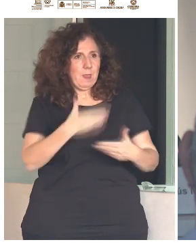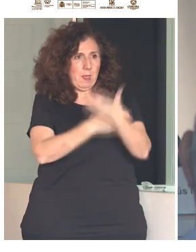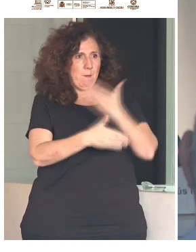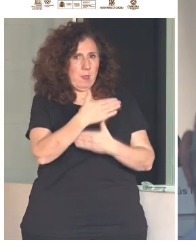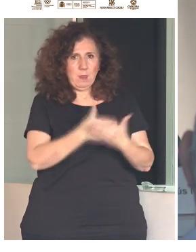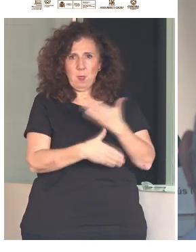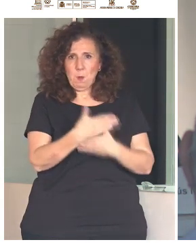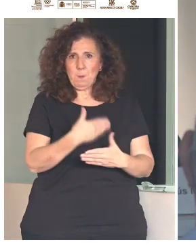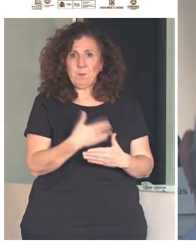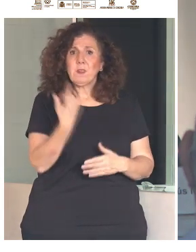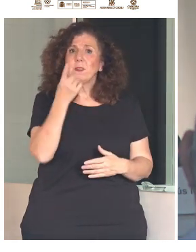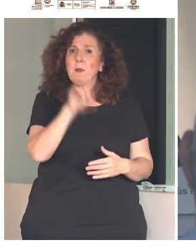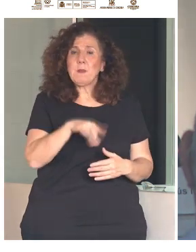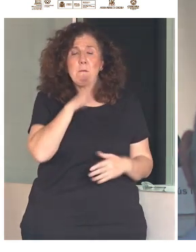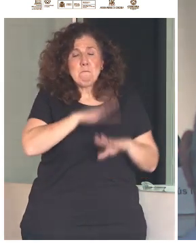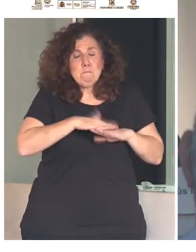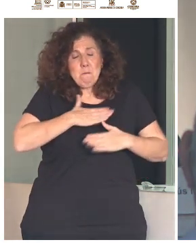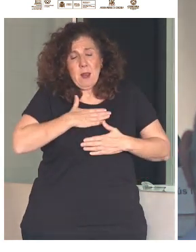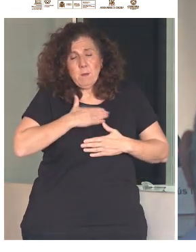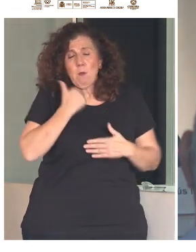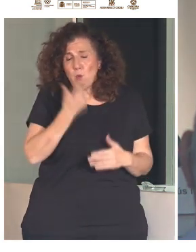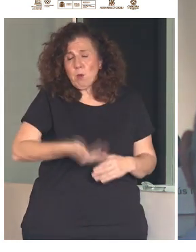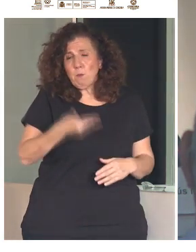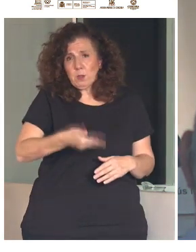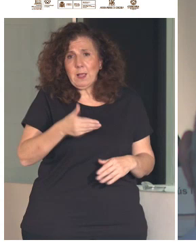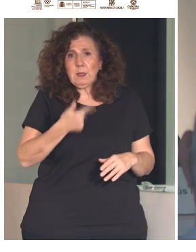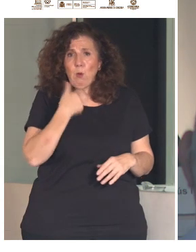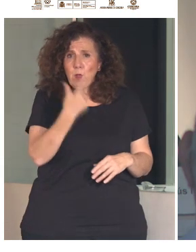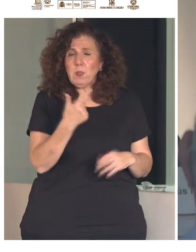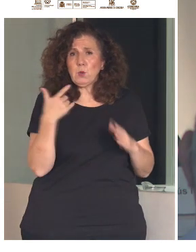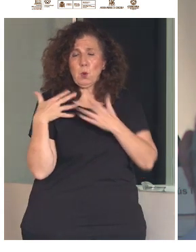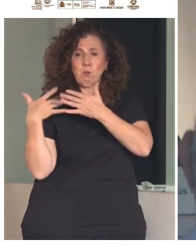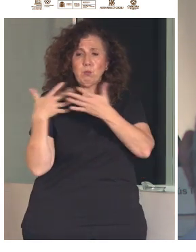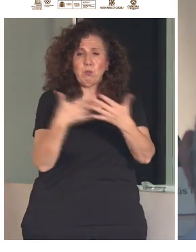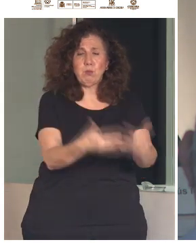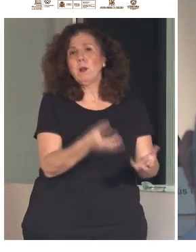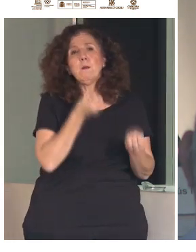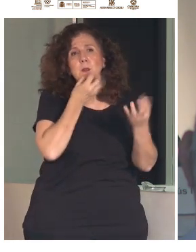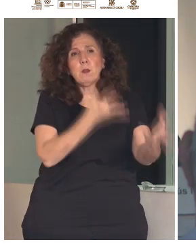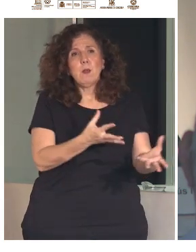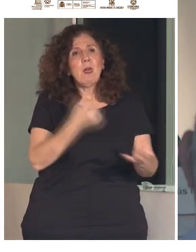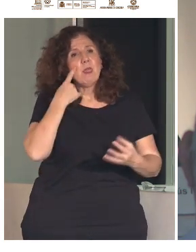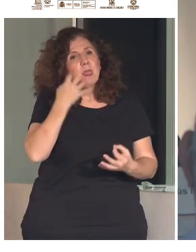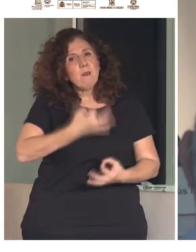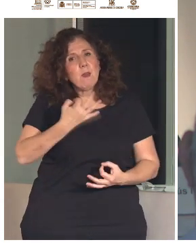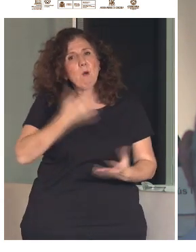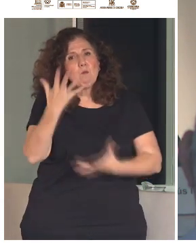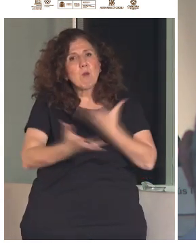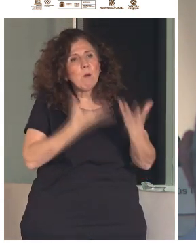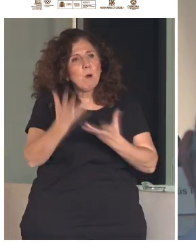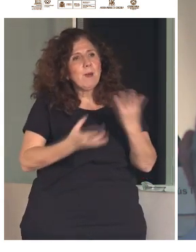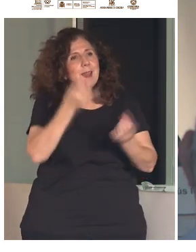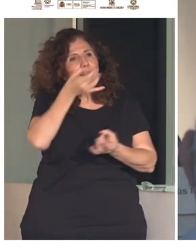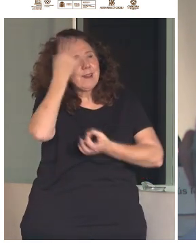Y también, para mí esto es muy importante, lo he dicho a lo largo de mi intervención, tenemos que promover la creación cultural y